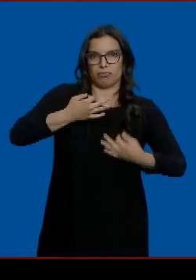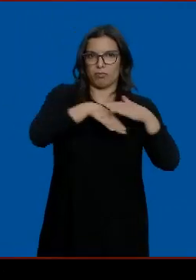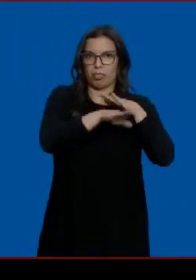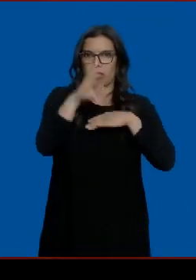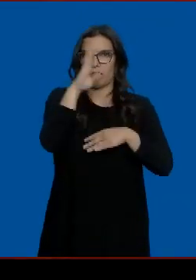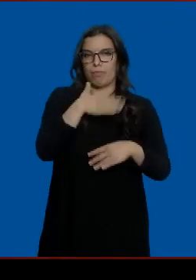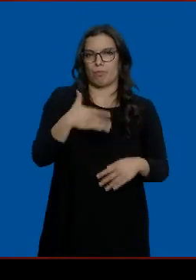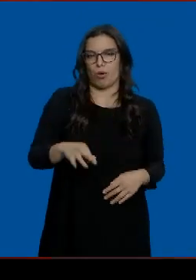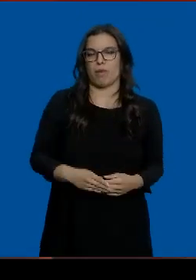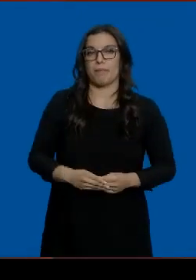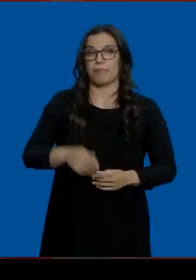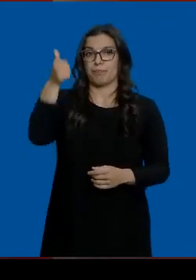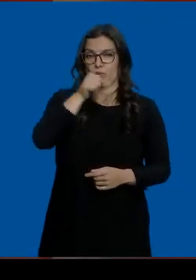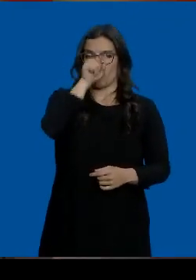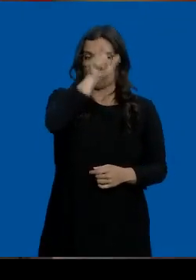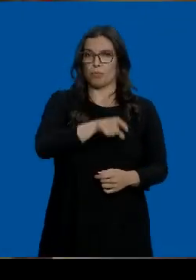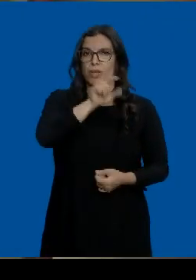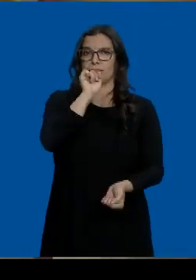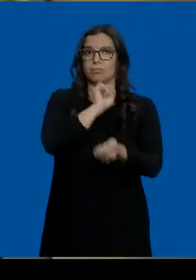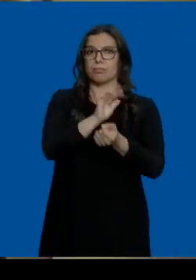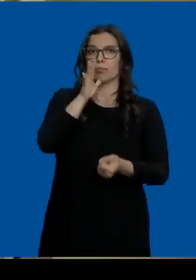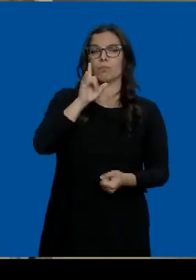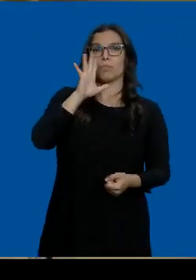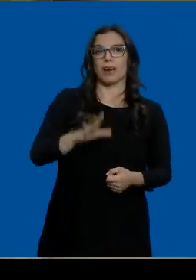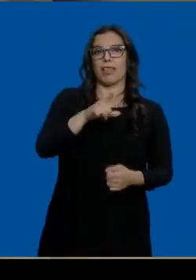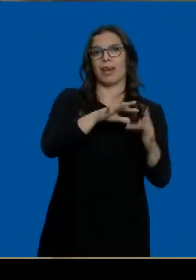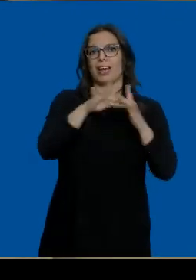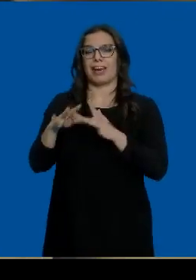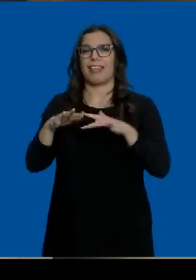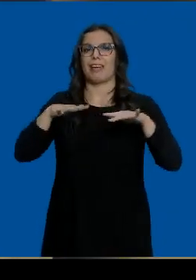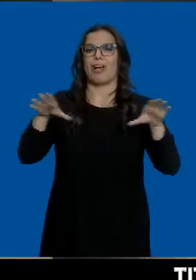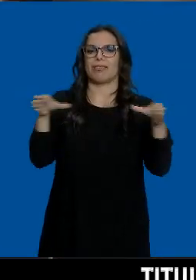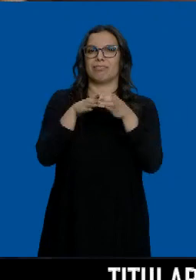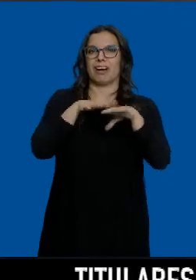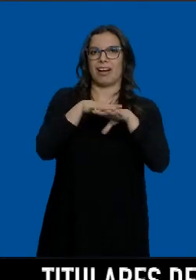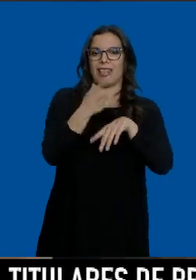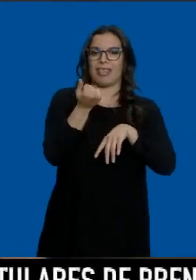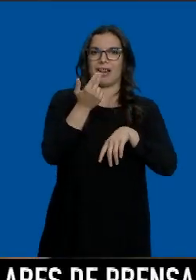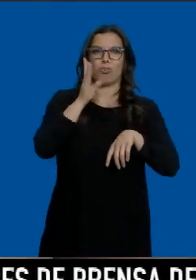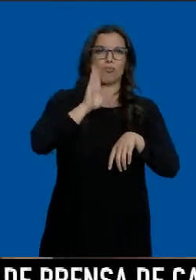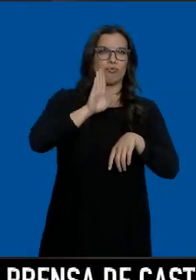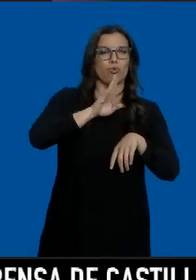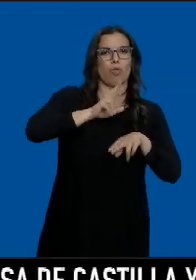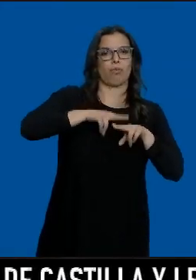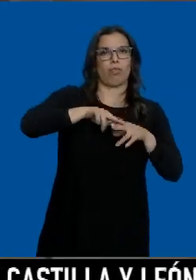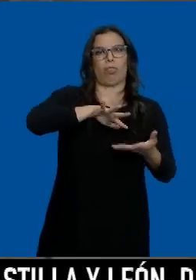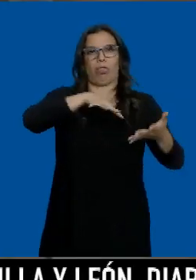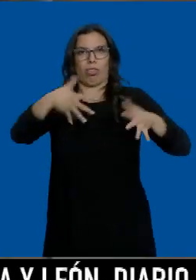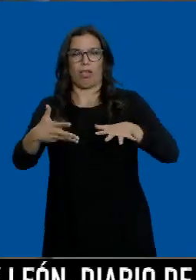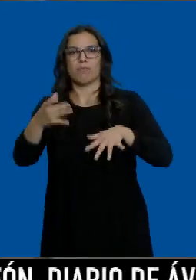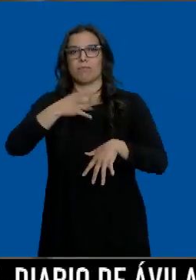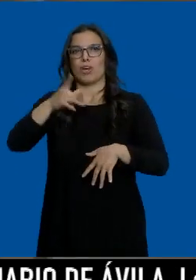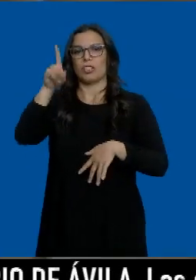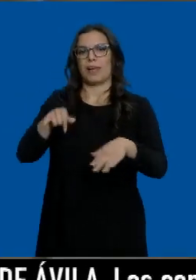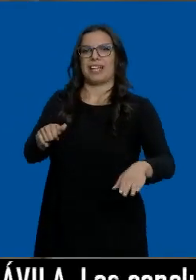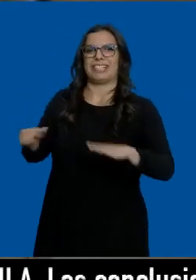tener oculto. José Luis Moreno está arrestado por, presuntamente, liderar una red de blanqueo de capitales y estafa a inversores que